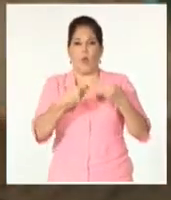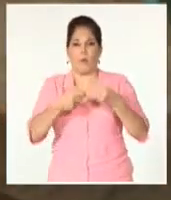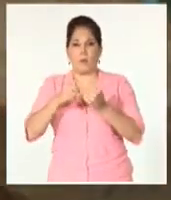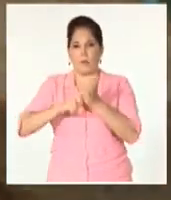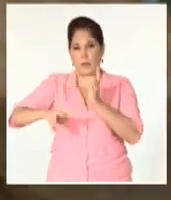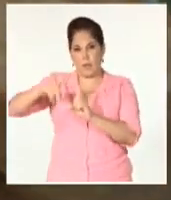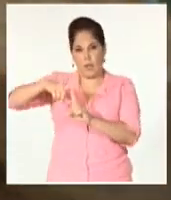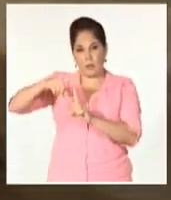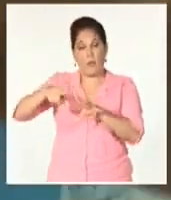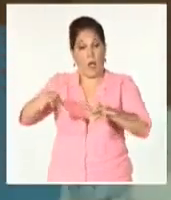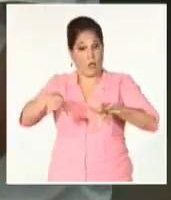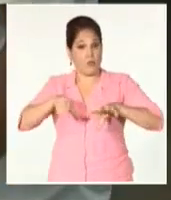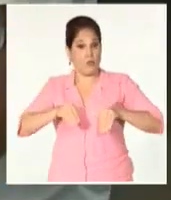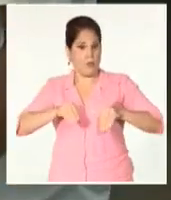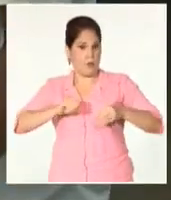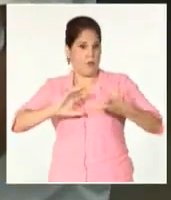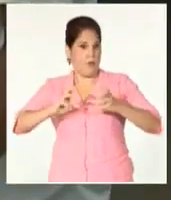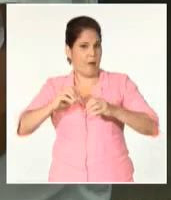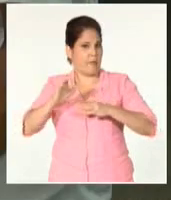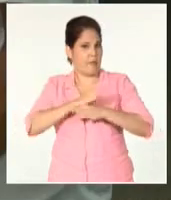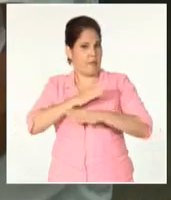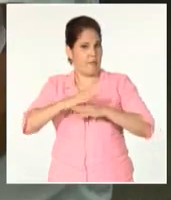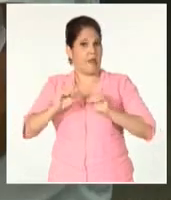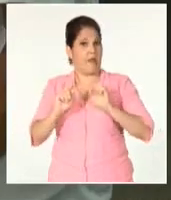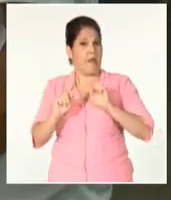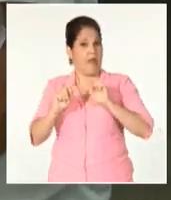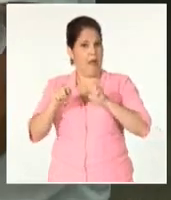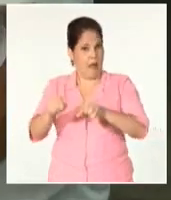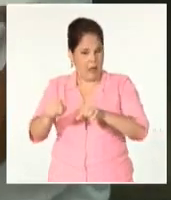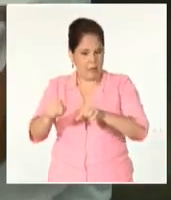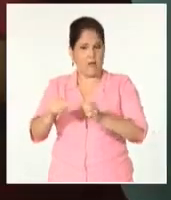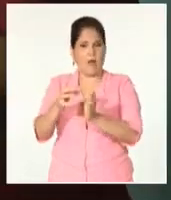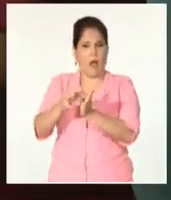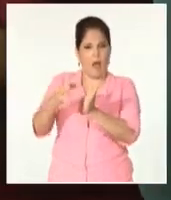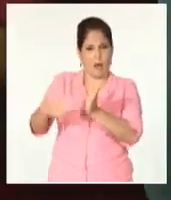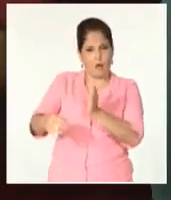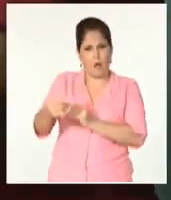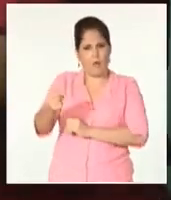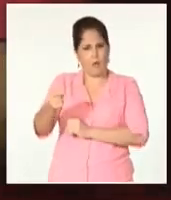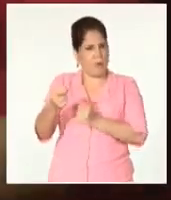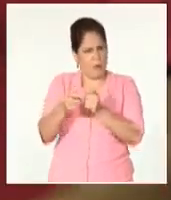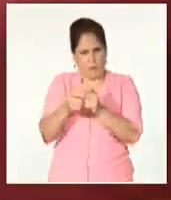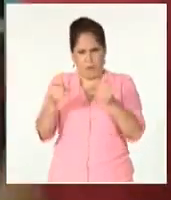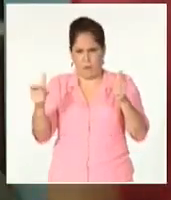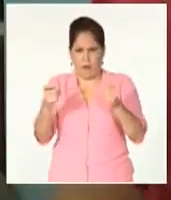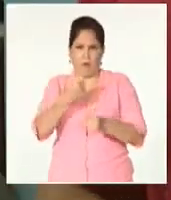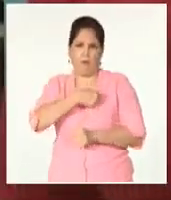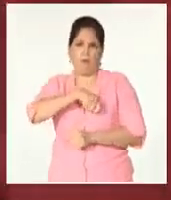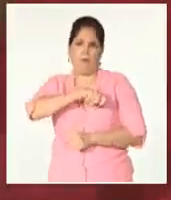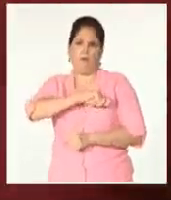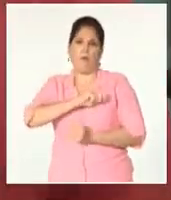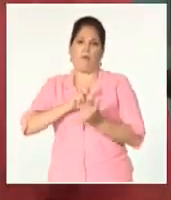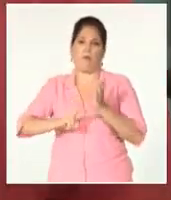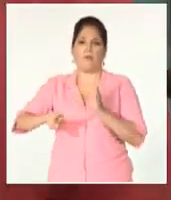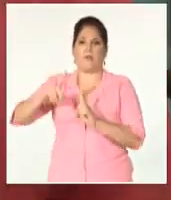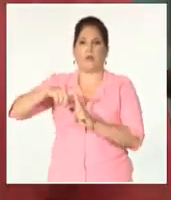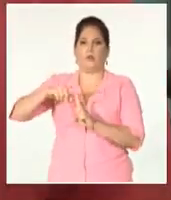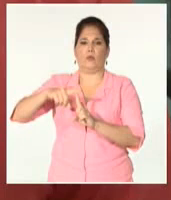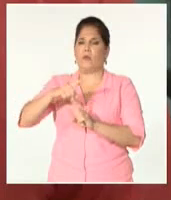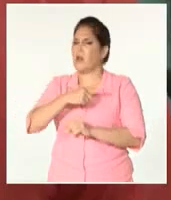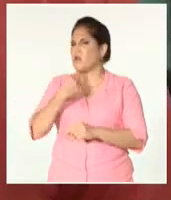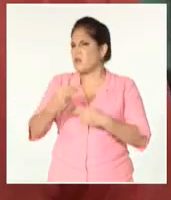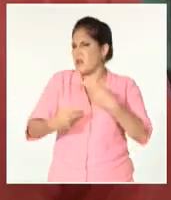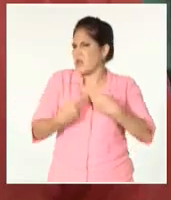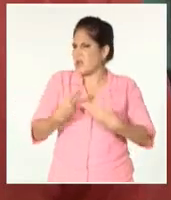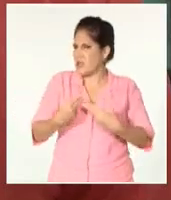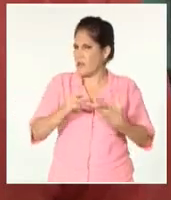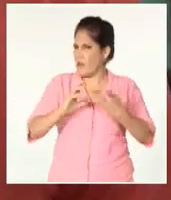asumieron una estrategia que posibilitó tener presencia de estos productos para la gran mayoría de sus clientes. En el caso de la provincia nosotros diseñamos